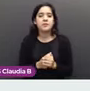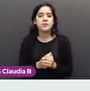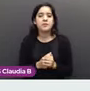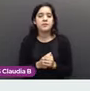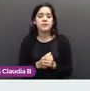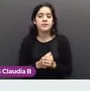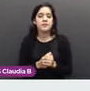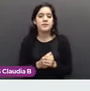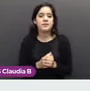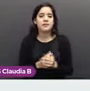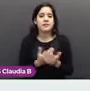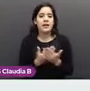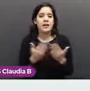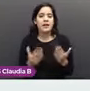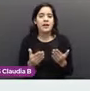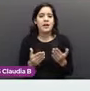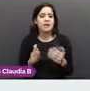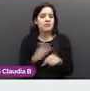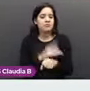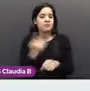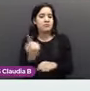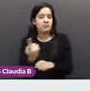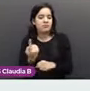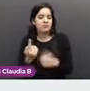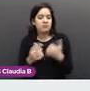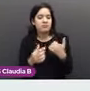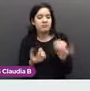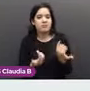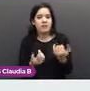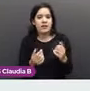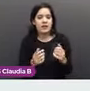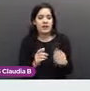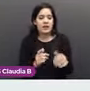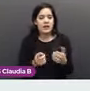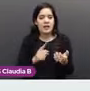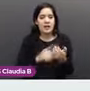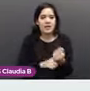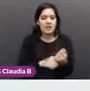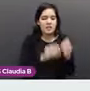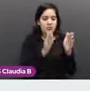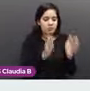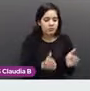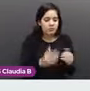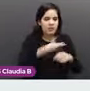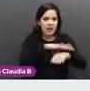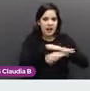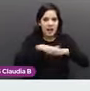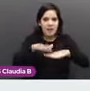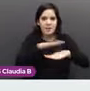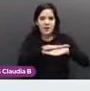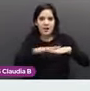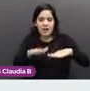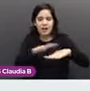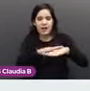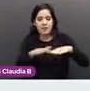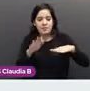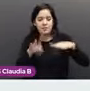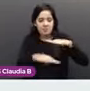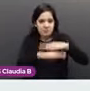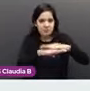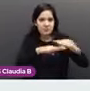¿Cuál es la importancia de este epitelio? Vemos que hay la unión escamocolugnar, un epitelio